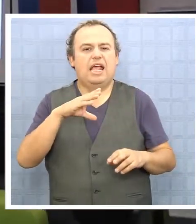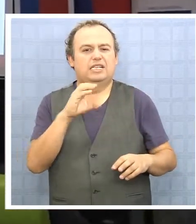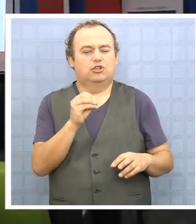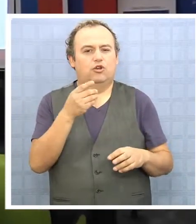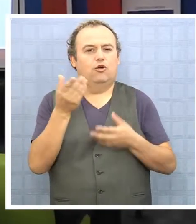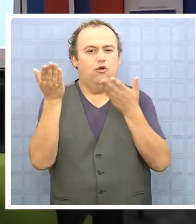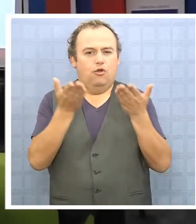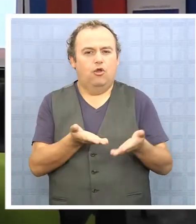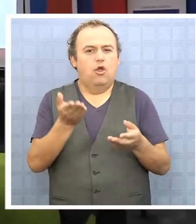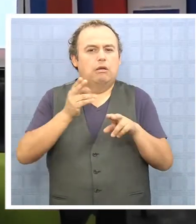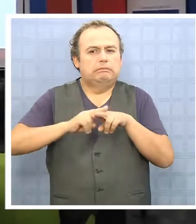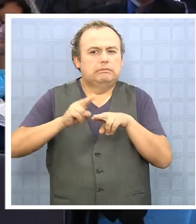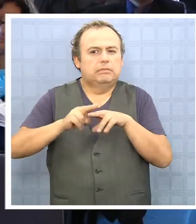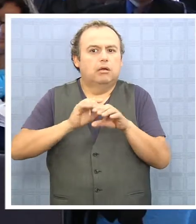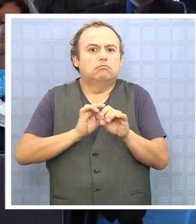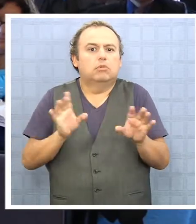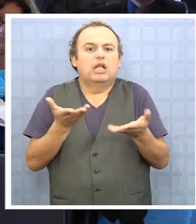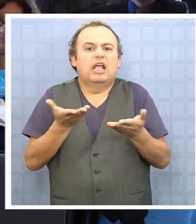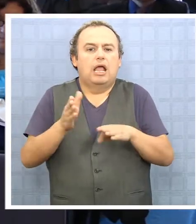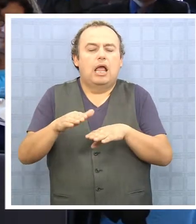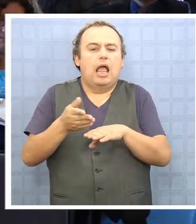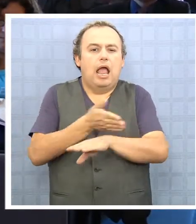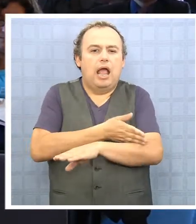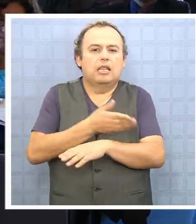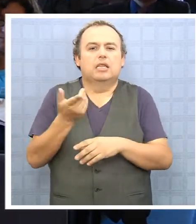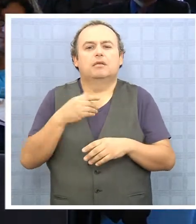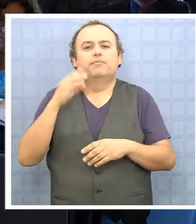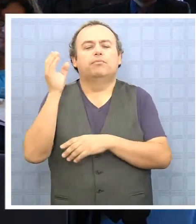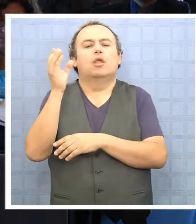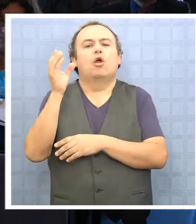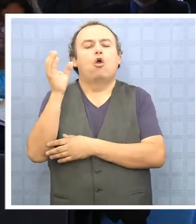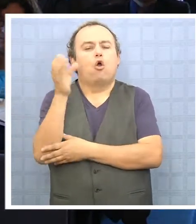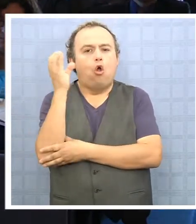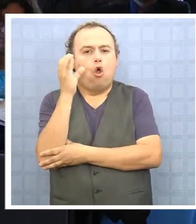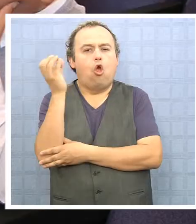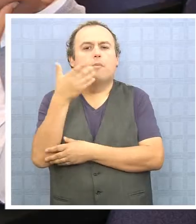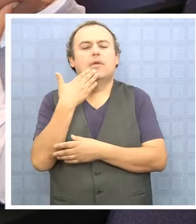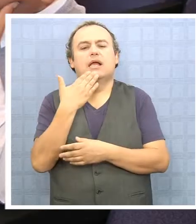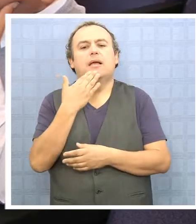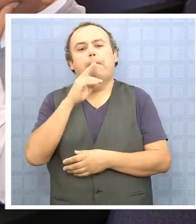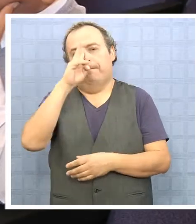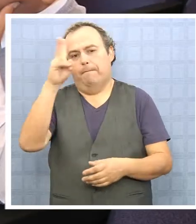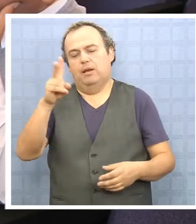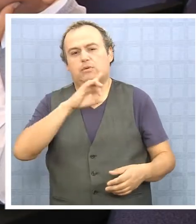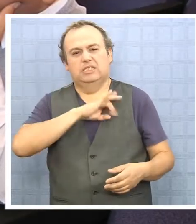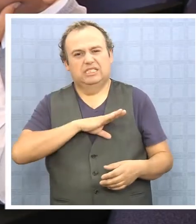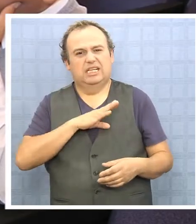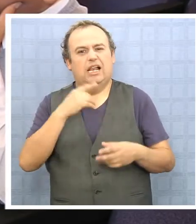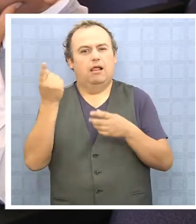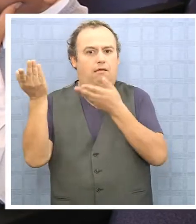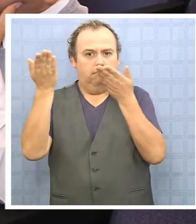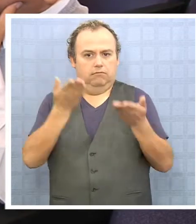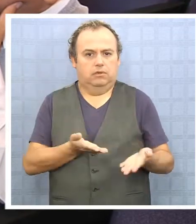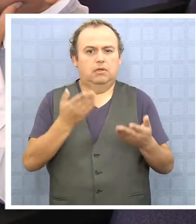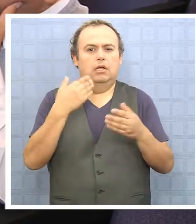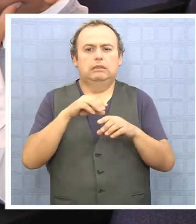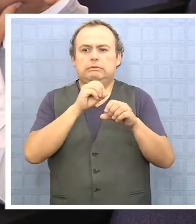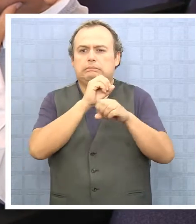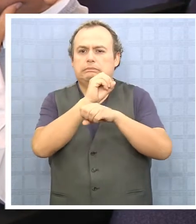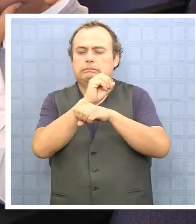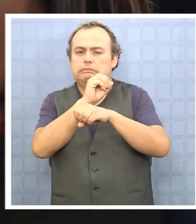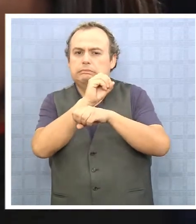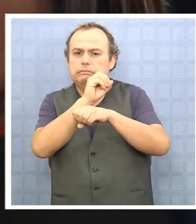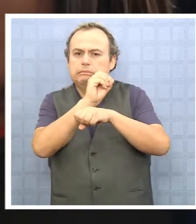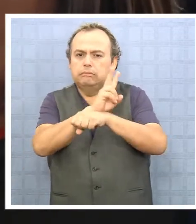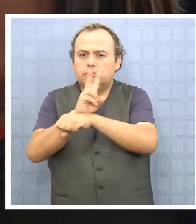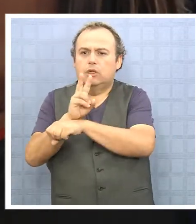preparativos antidesastres en Colombia, Perú, Ecuador y Chile, quien realizó una invitación a los docentes con el fin de reducir